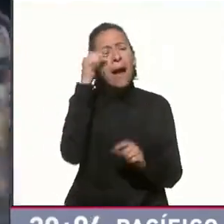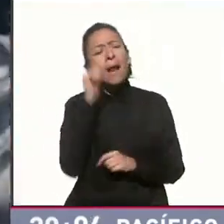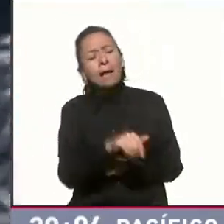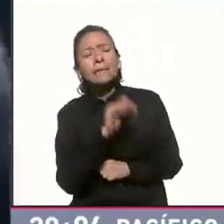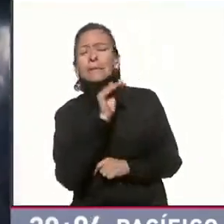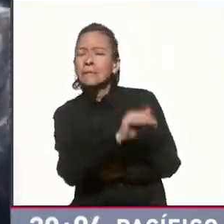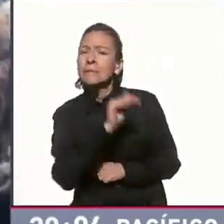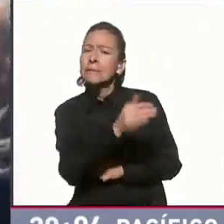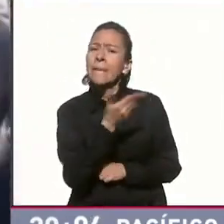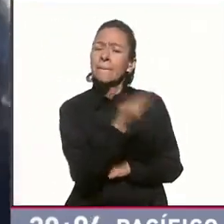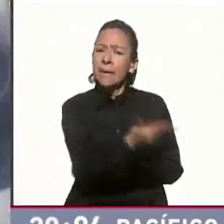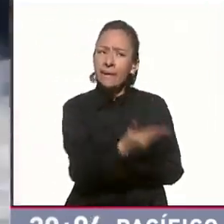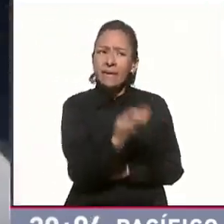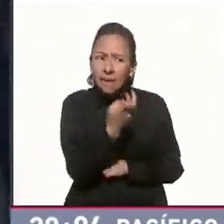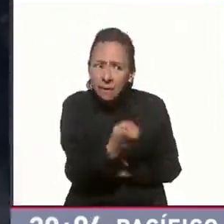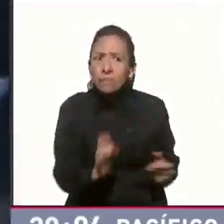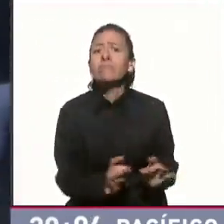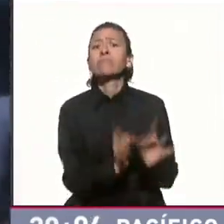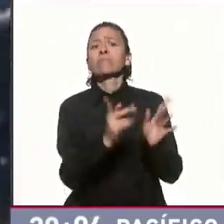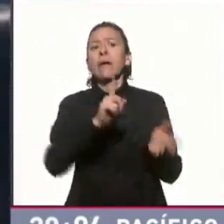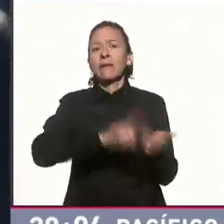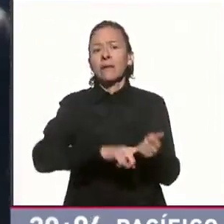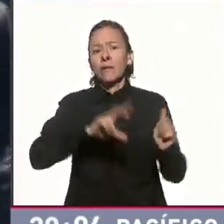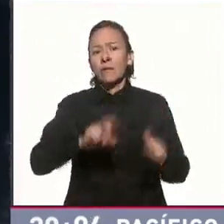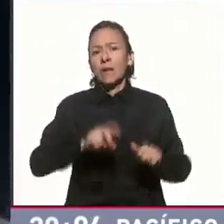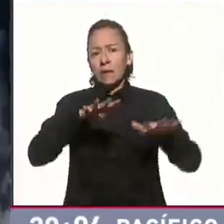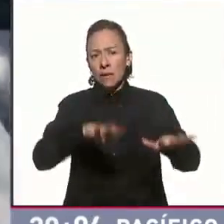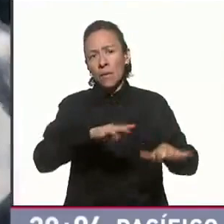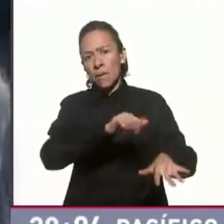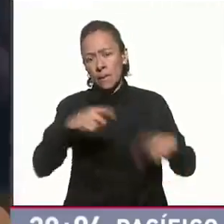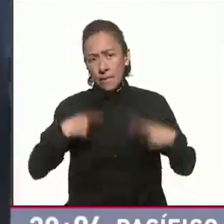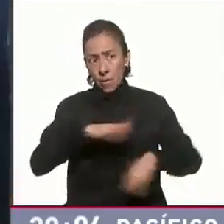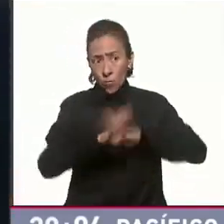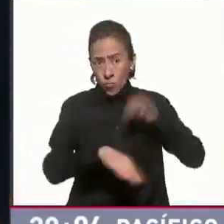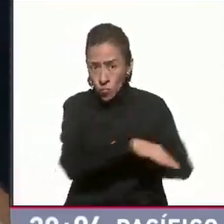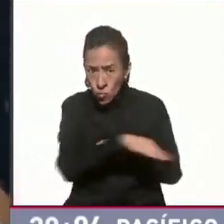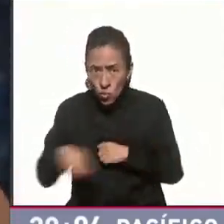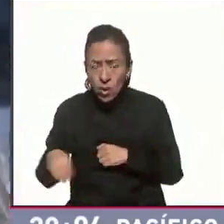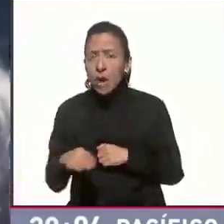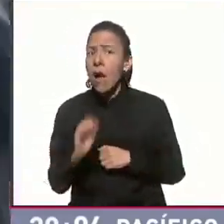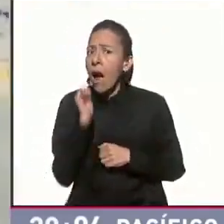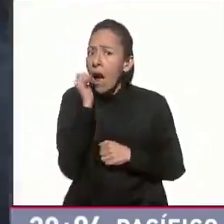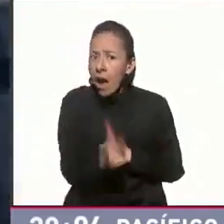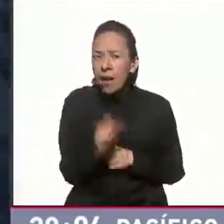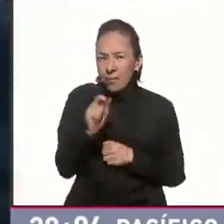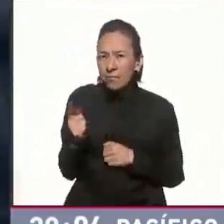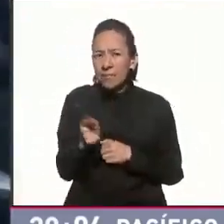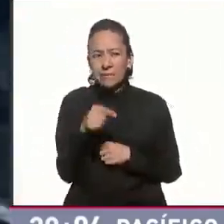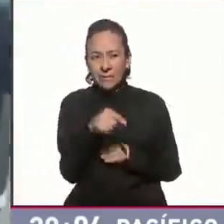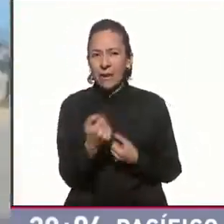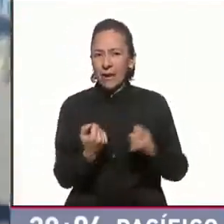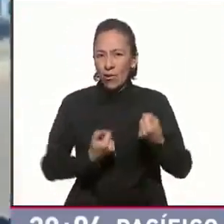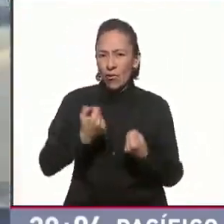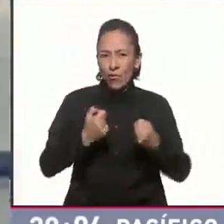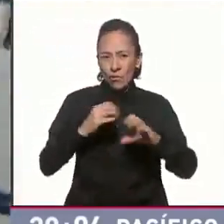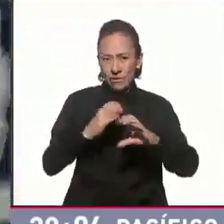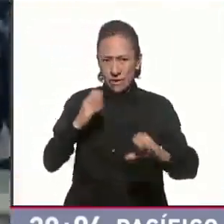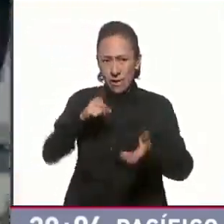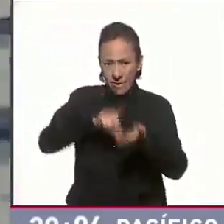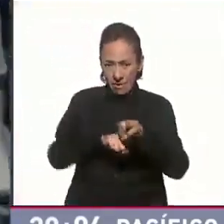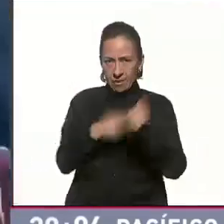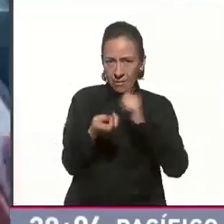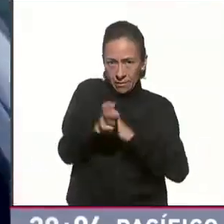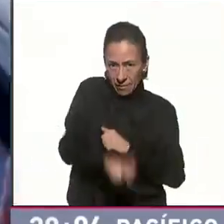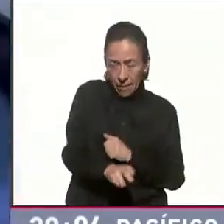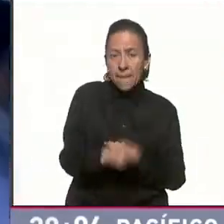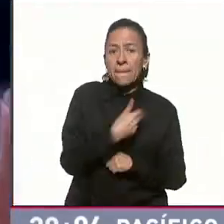hechos en que murieron 39 personas. El contingente se acercó a la camioneta en la que viajaba el primer mandatario y a su